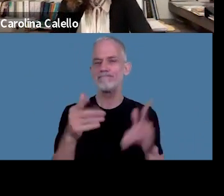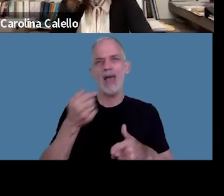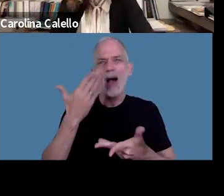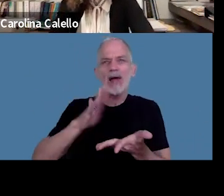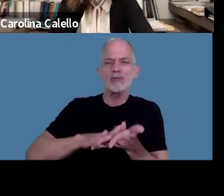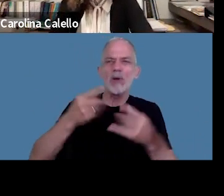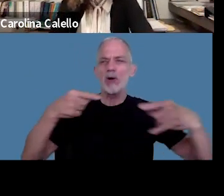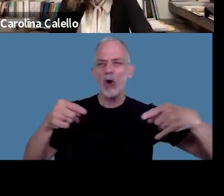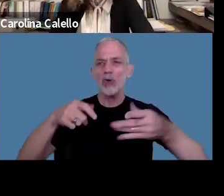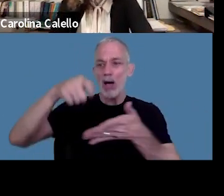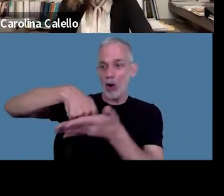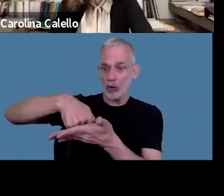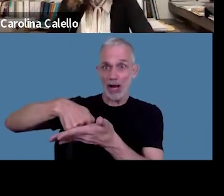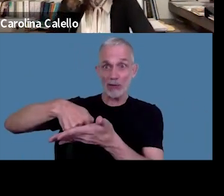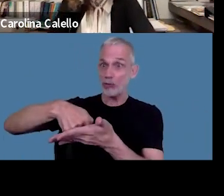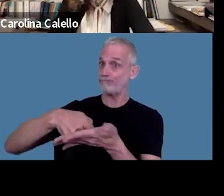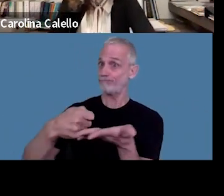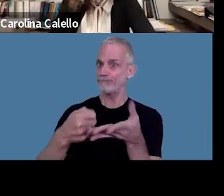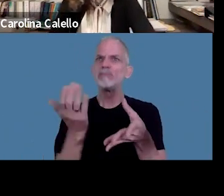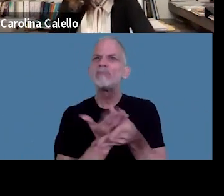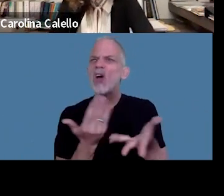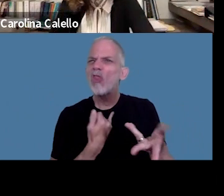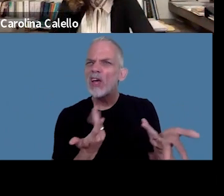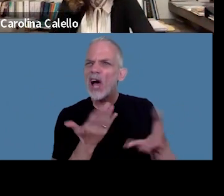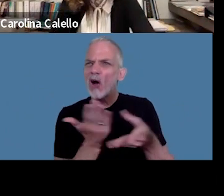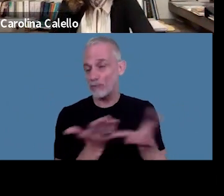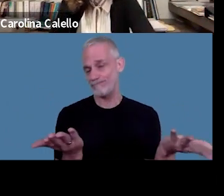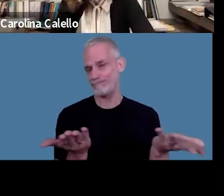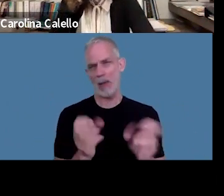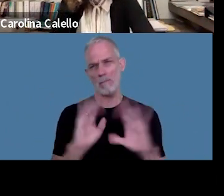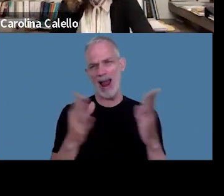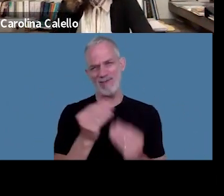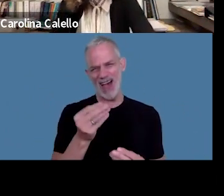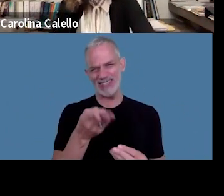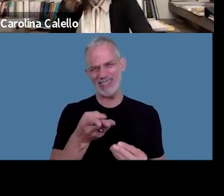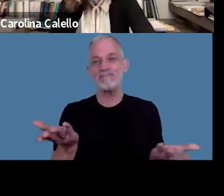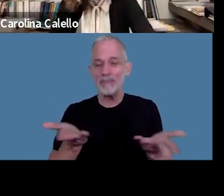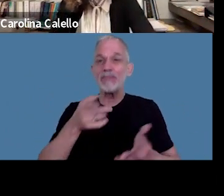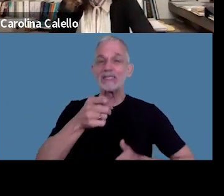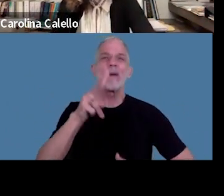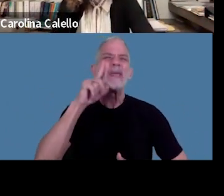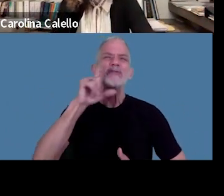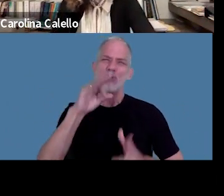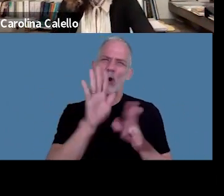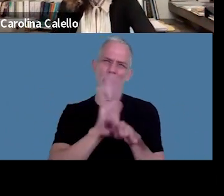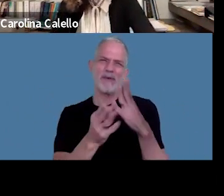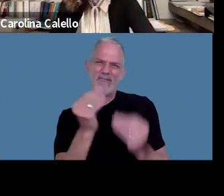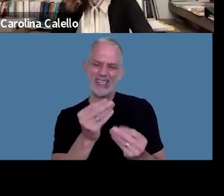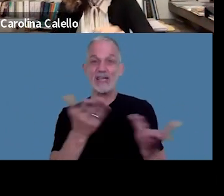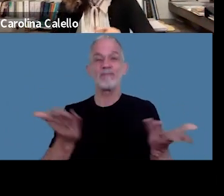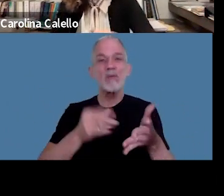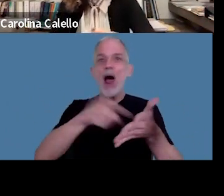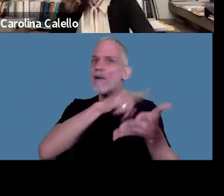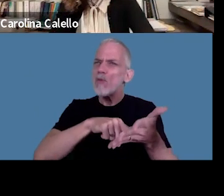mutuo no está en el expediente bueno claramente es un vicio en la causa pero en general las nulidades se ven